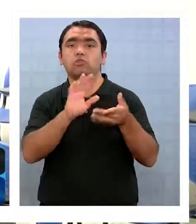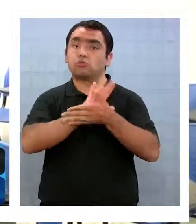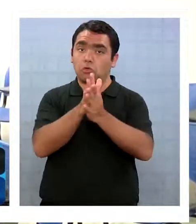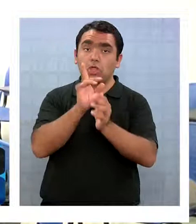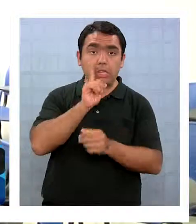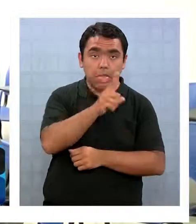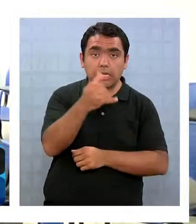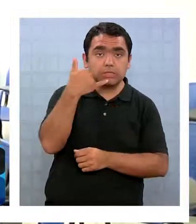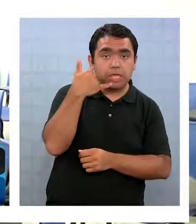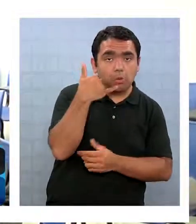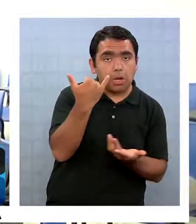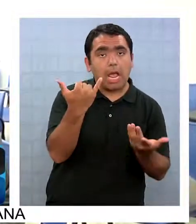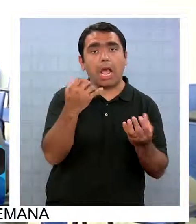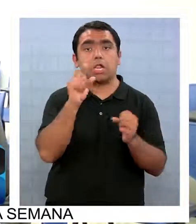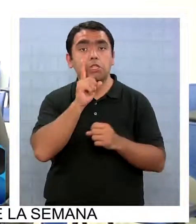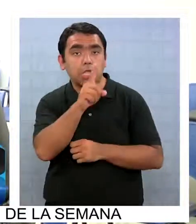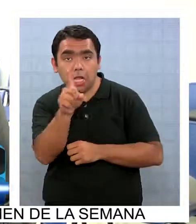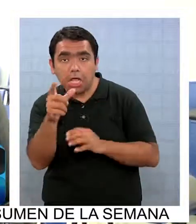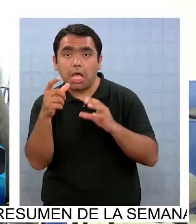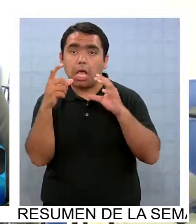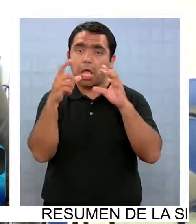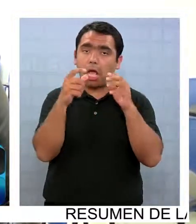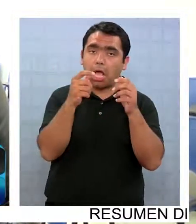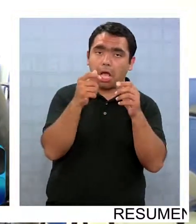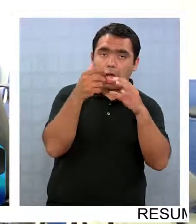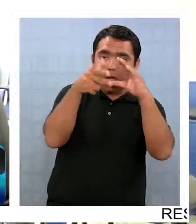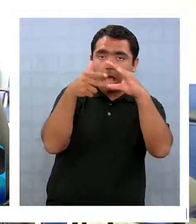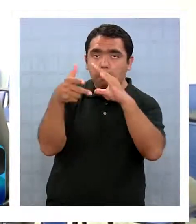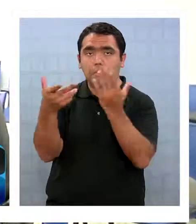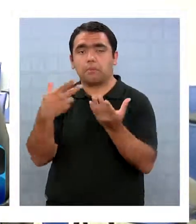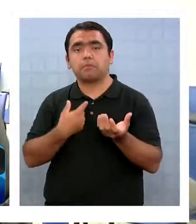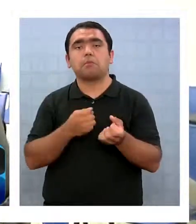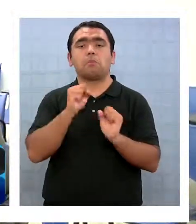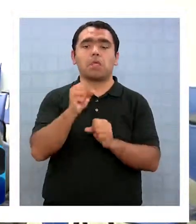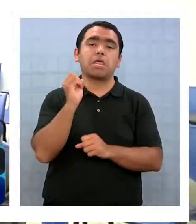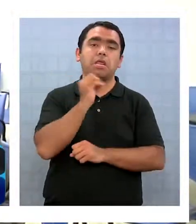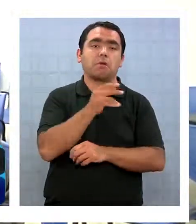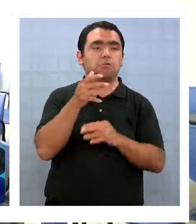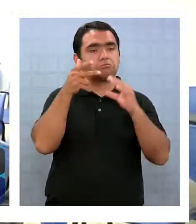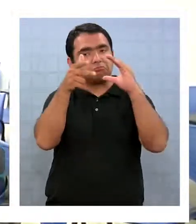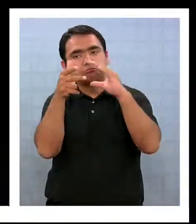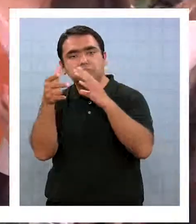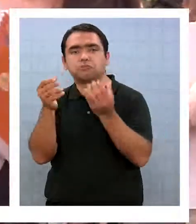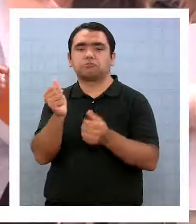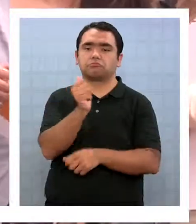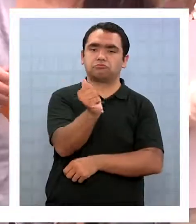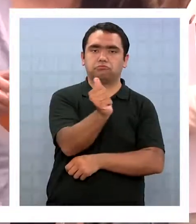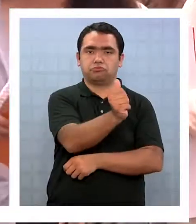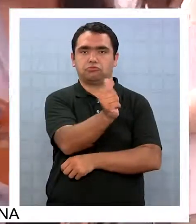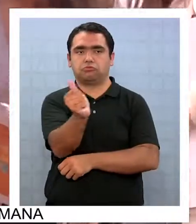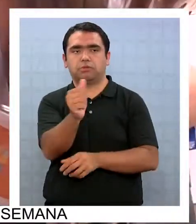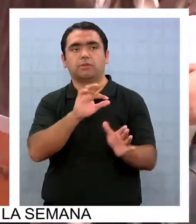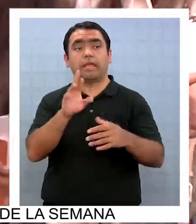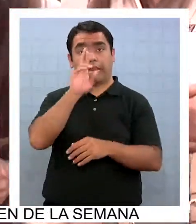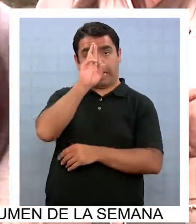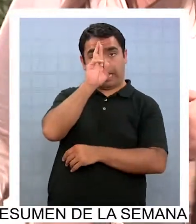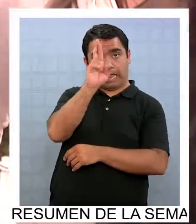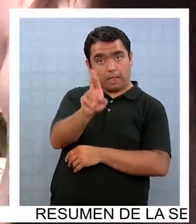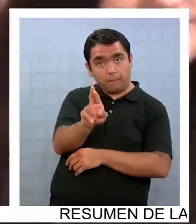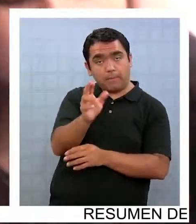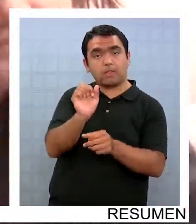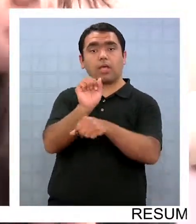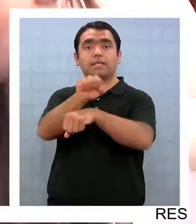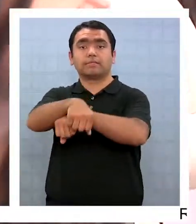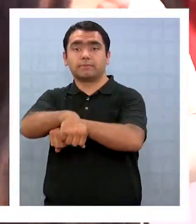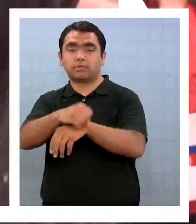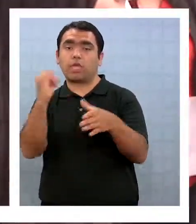una cámara en que pueden trabajar, entonces es un medio más accesible que se puede trabajar. Respeto, aceptación e